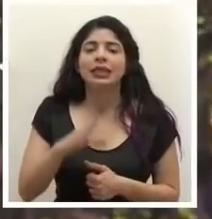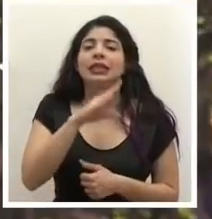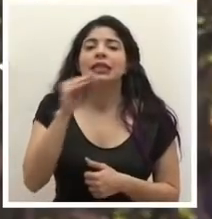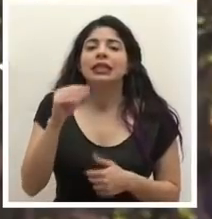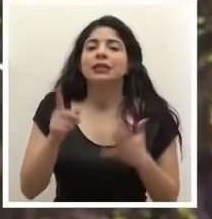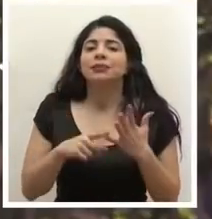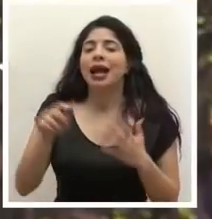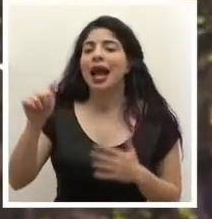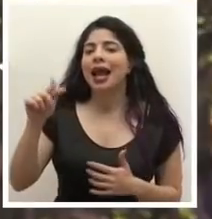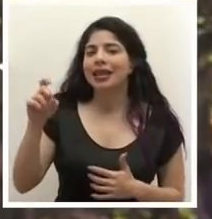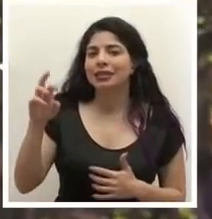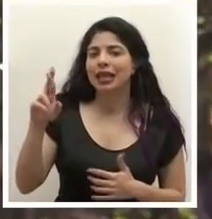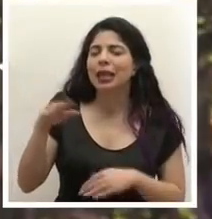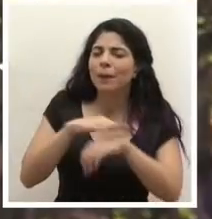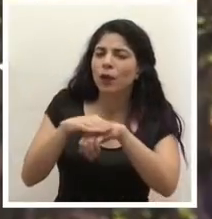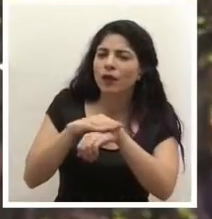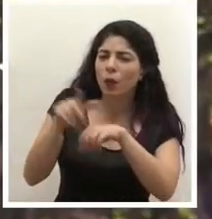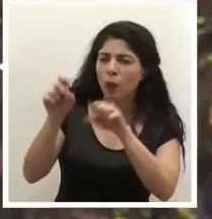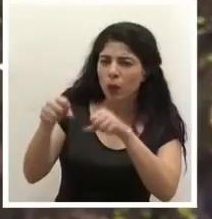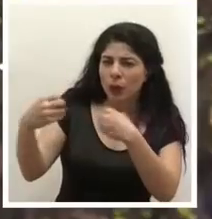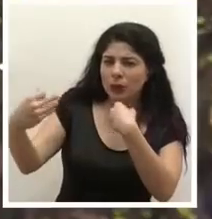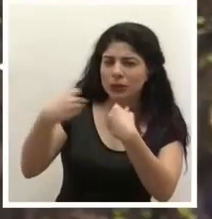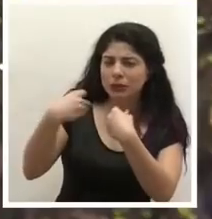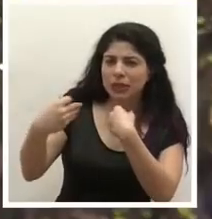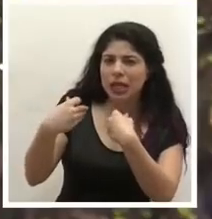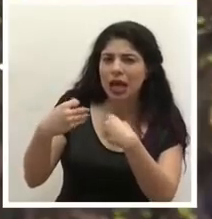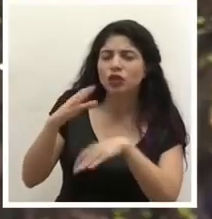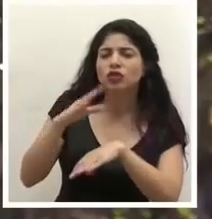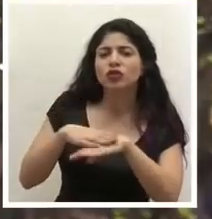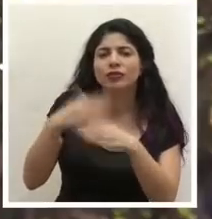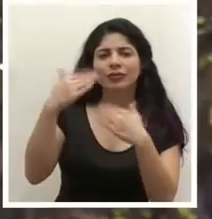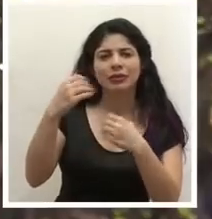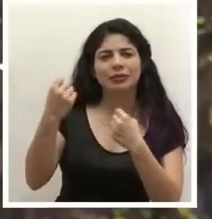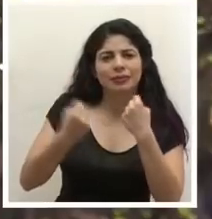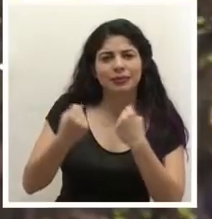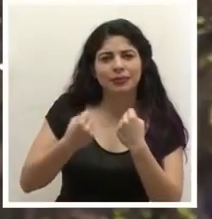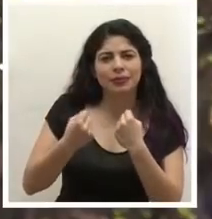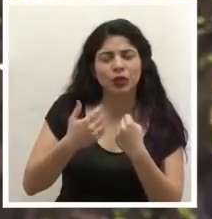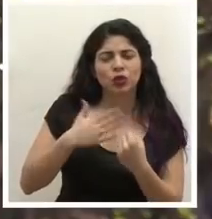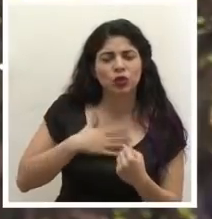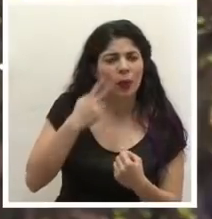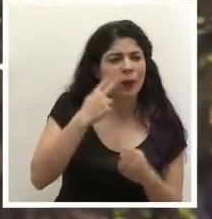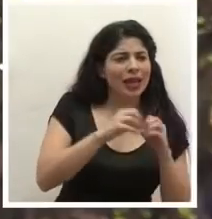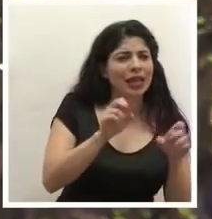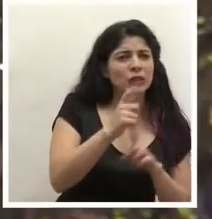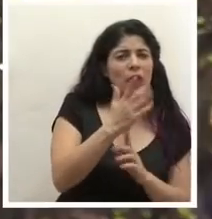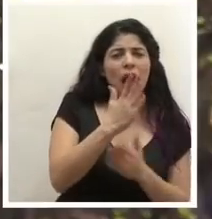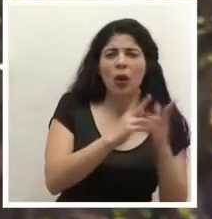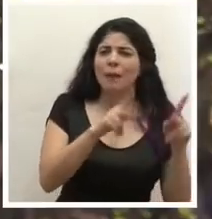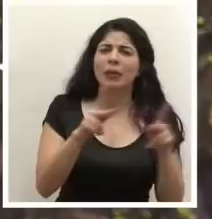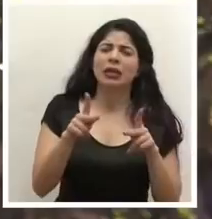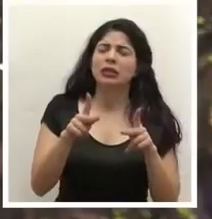tal vez don Alexander por favor si nos puede explicar un poquito lo del tema de la restricción vehicular. Estoy viendo en redes sociales que alguna gente